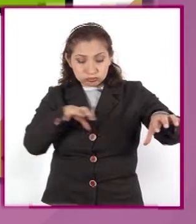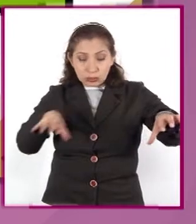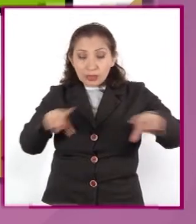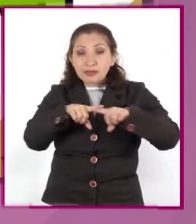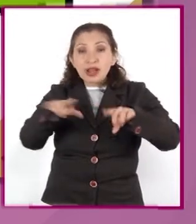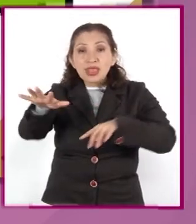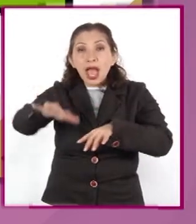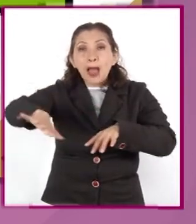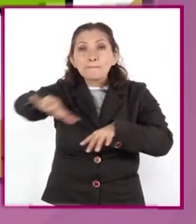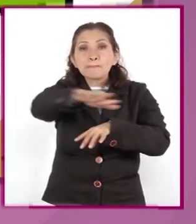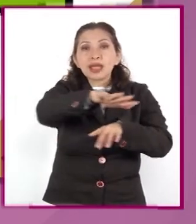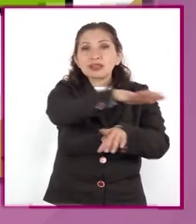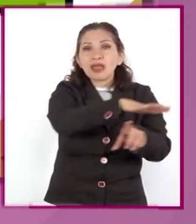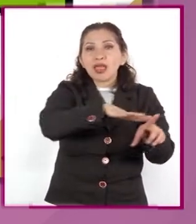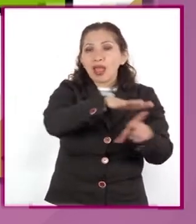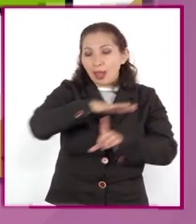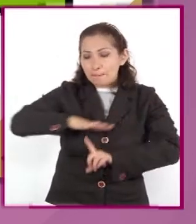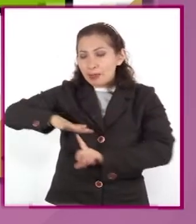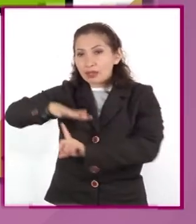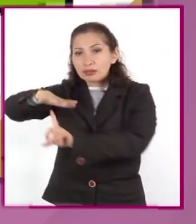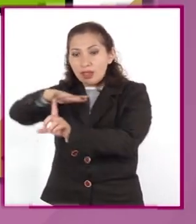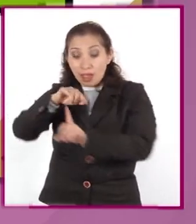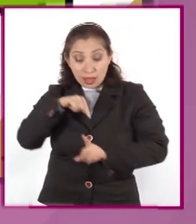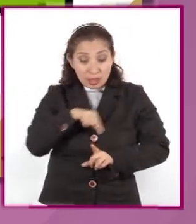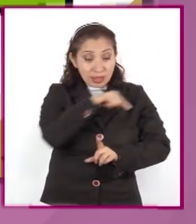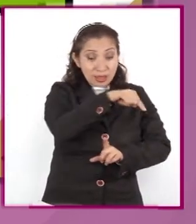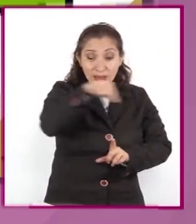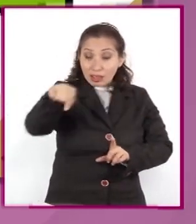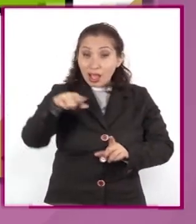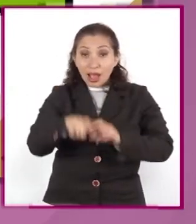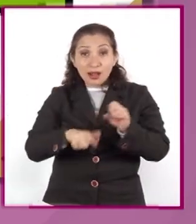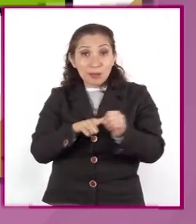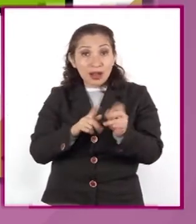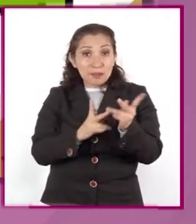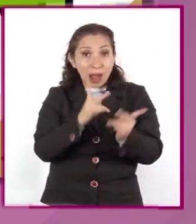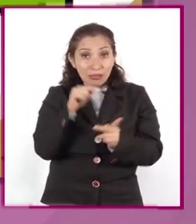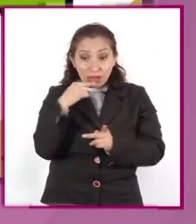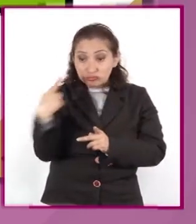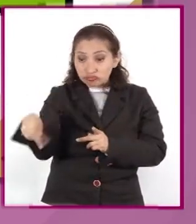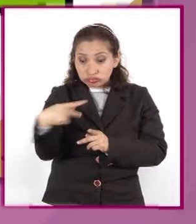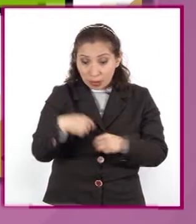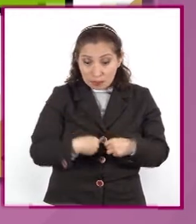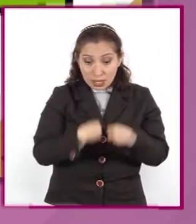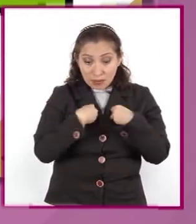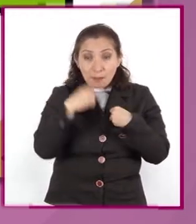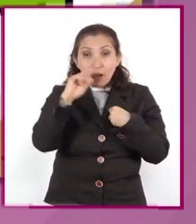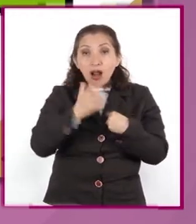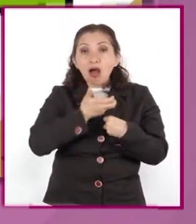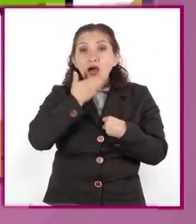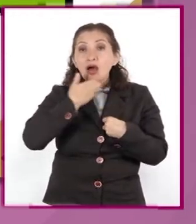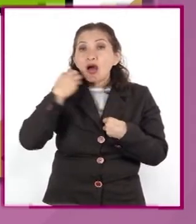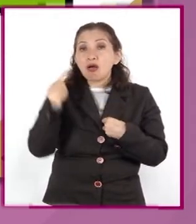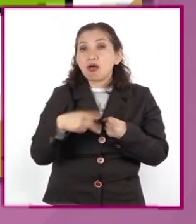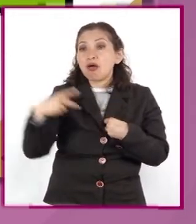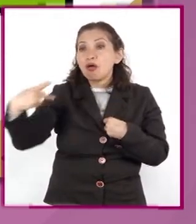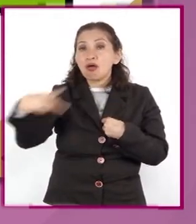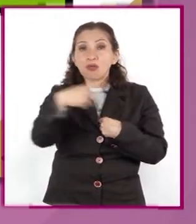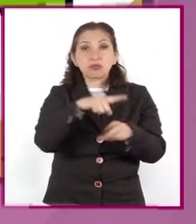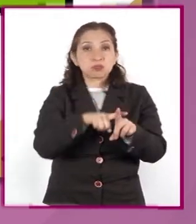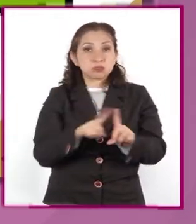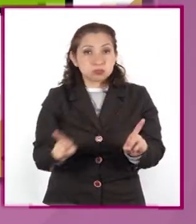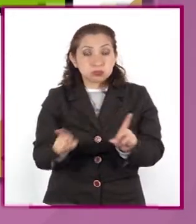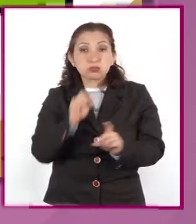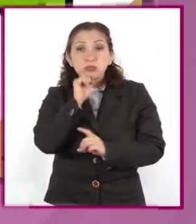ambientes y que los organismos desarrollen diferentes mecanismos para adaptarse a cada uno. Además